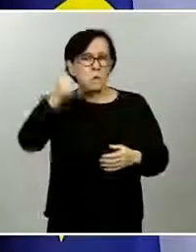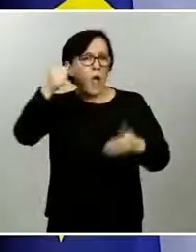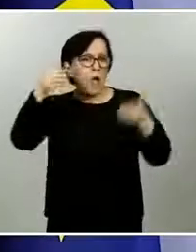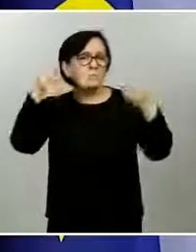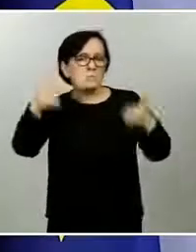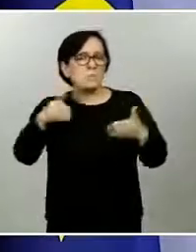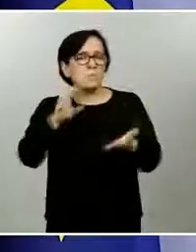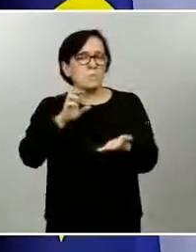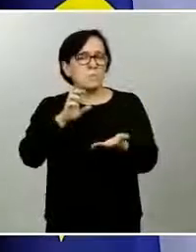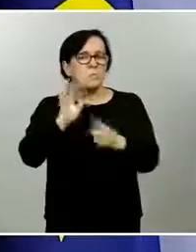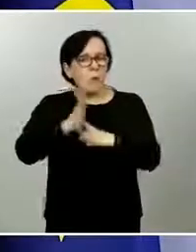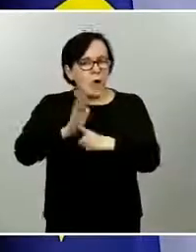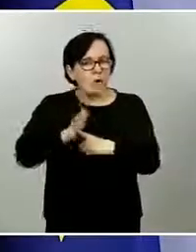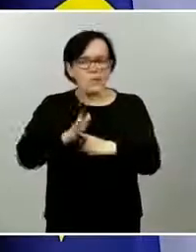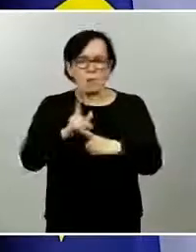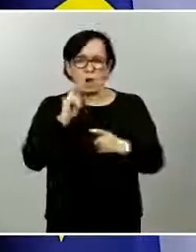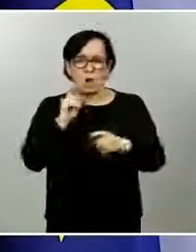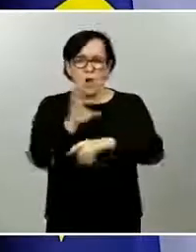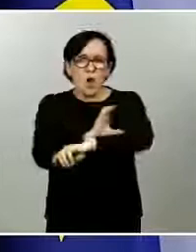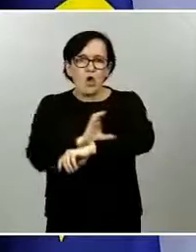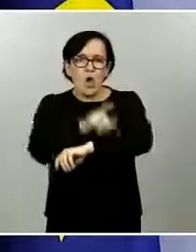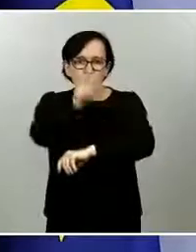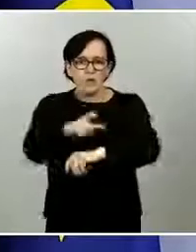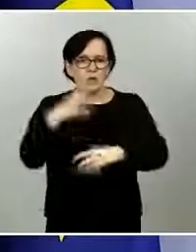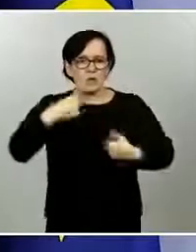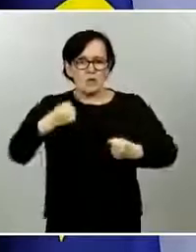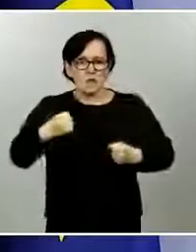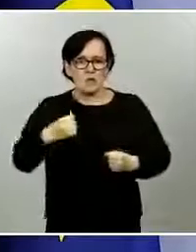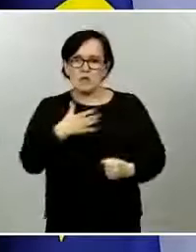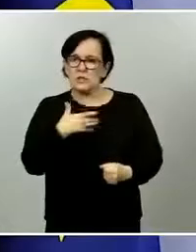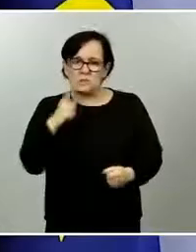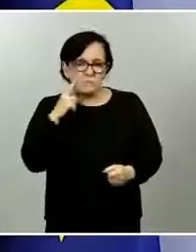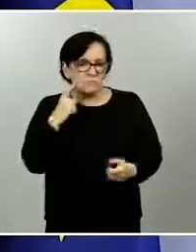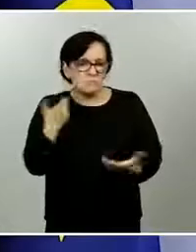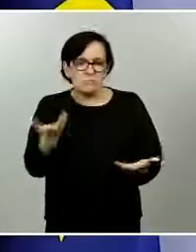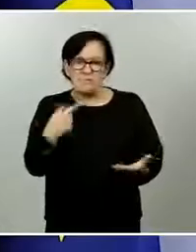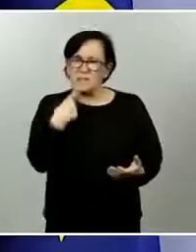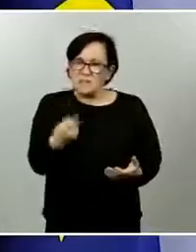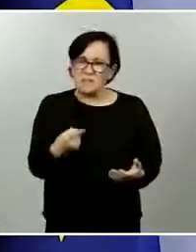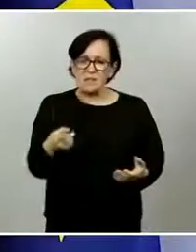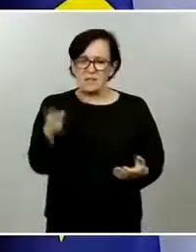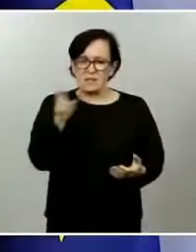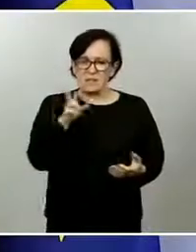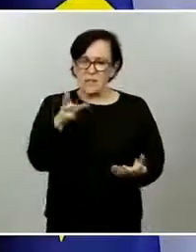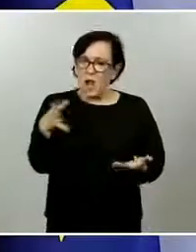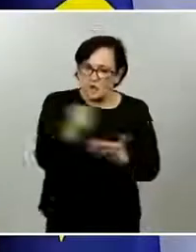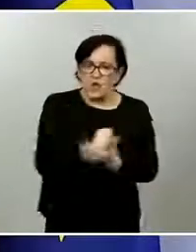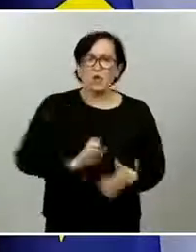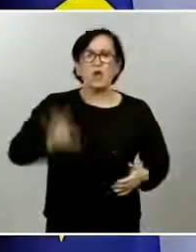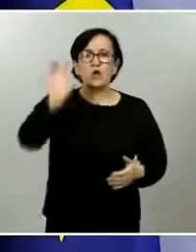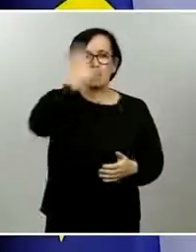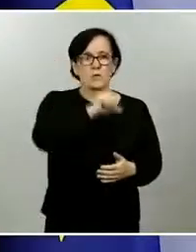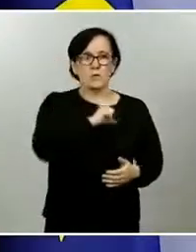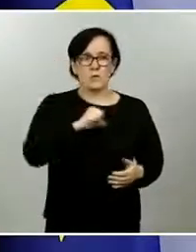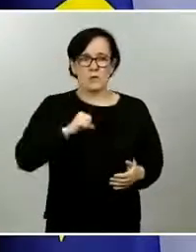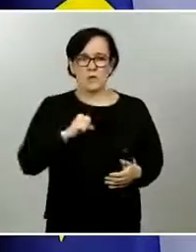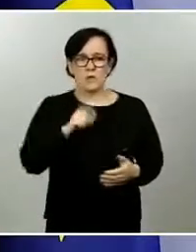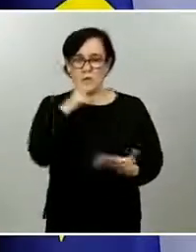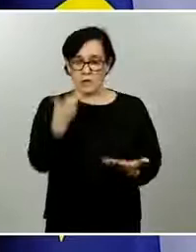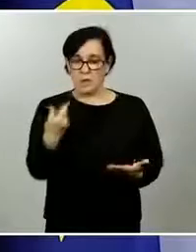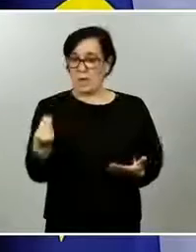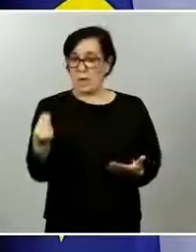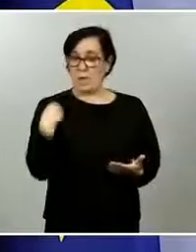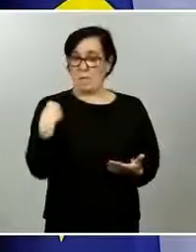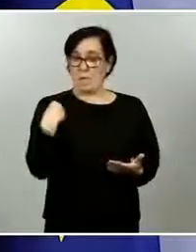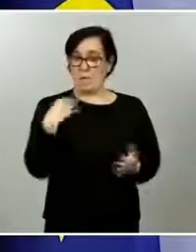relativa a la comunidad autónoma de Castilla-La Mancha yo le he de decir que tenemos una relación muy fluida con todas las comunidades autónomas pero en particular con Castilla-La Mancha con su